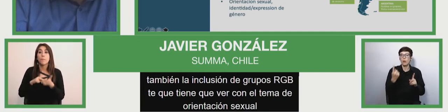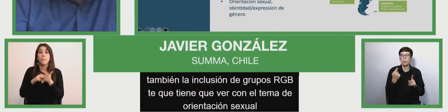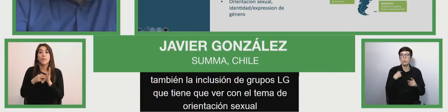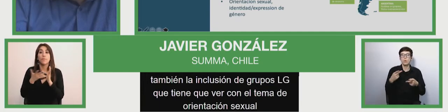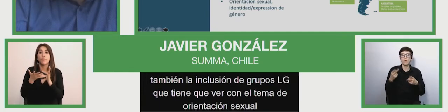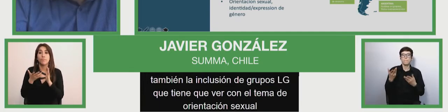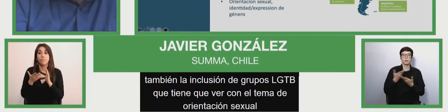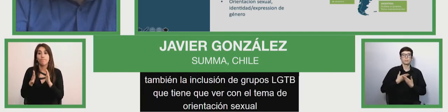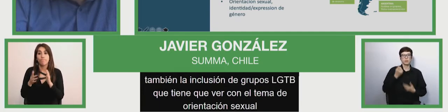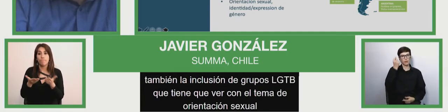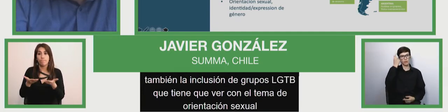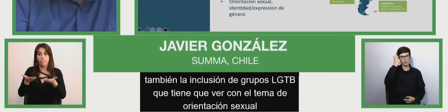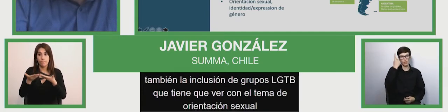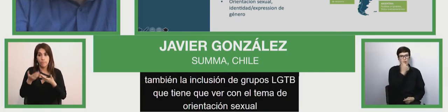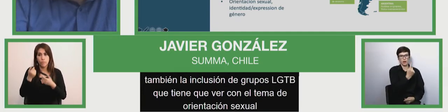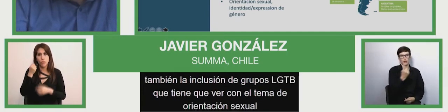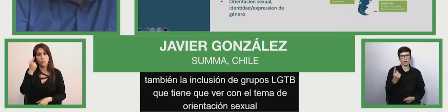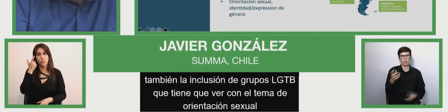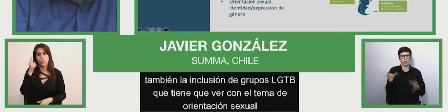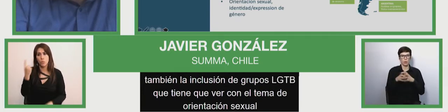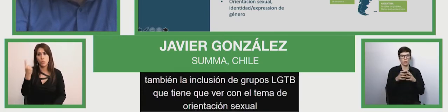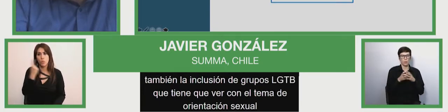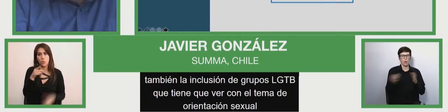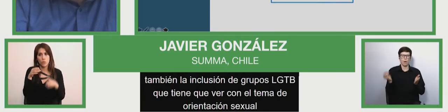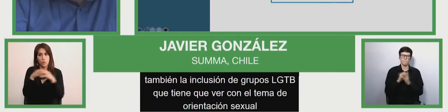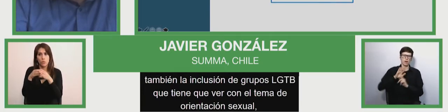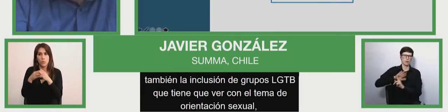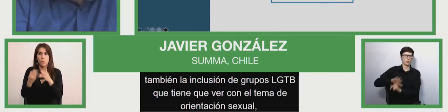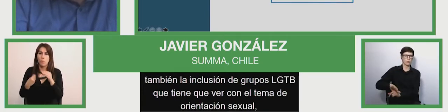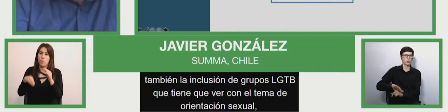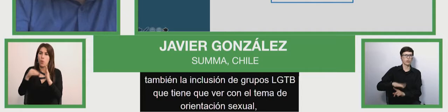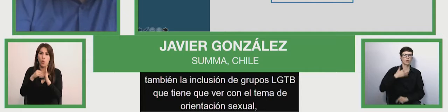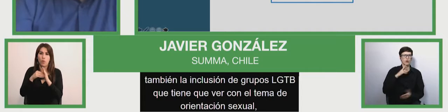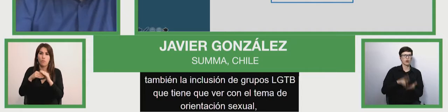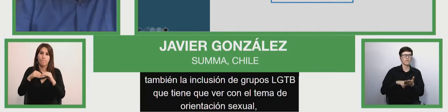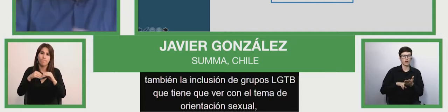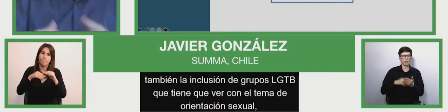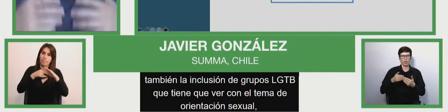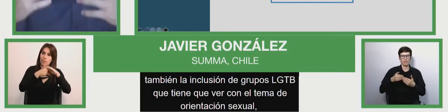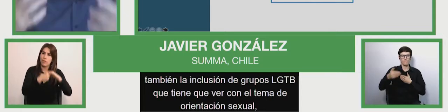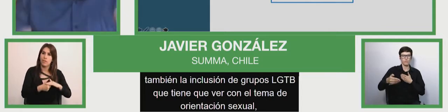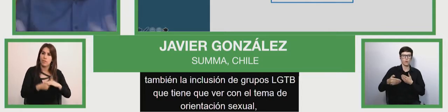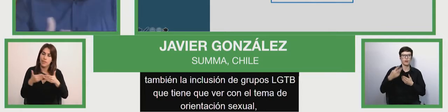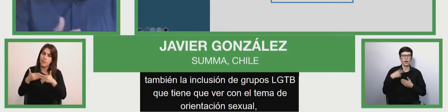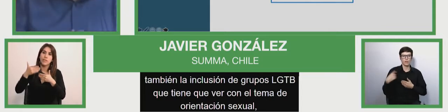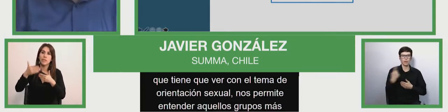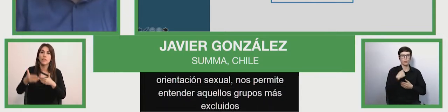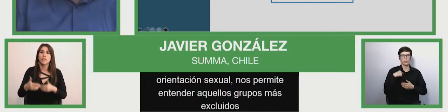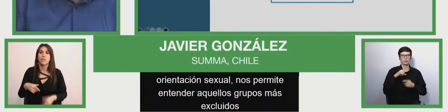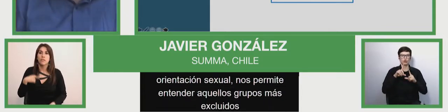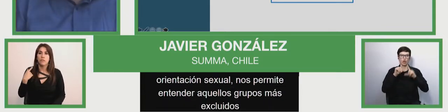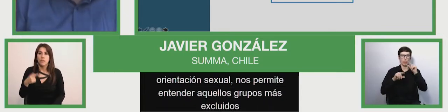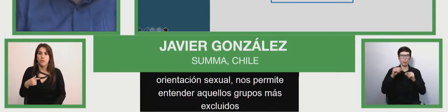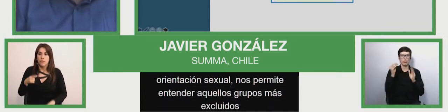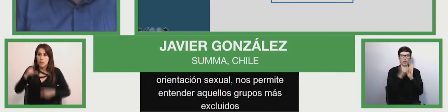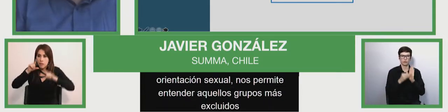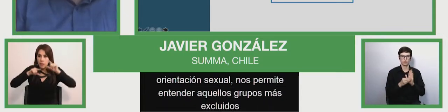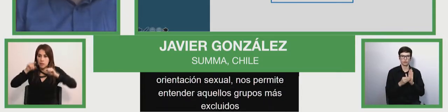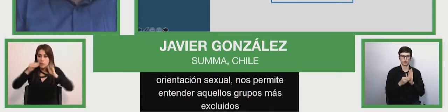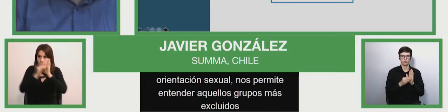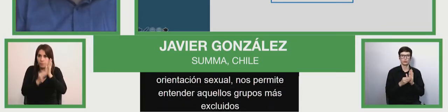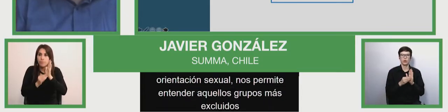aquellos grupos más excluidos que generalmente están fuera de nuestras estadísticas, analizando además el sistema